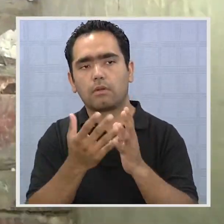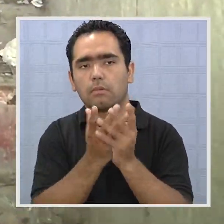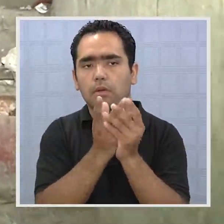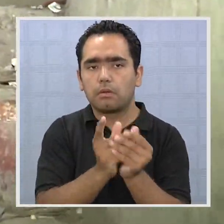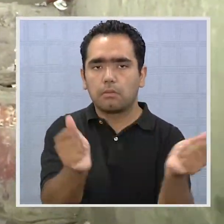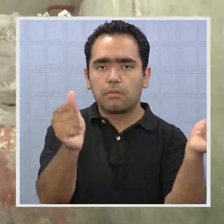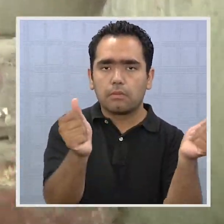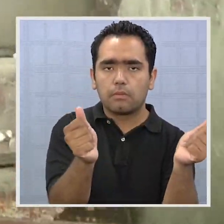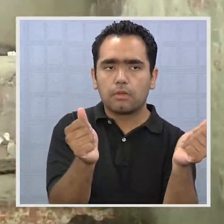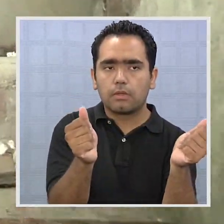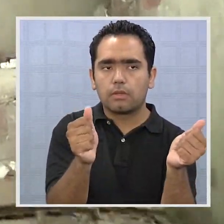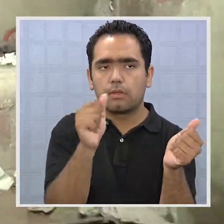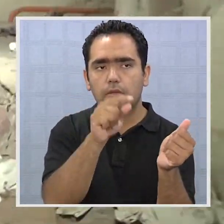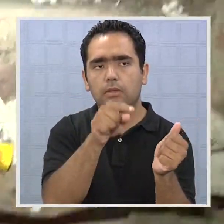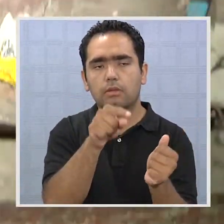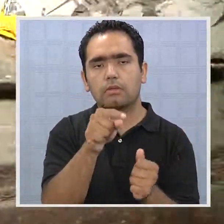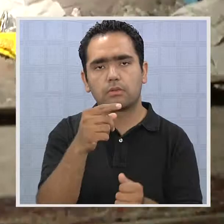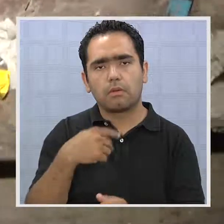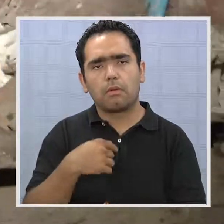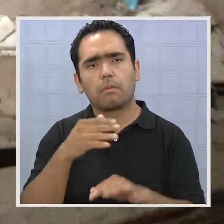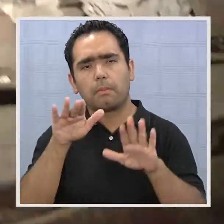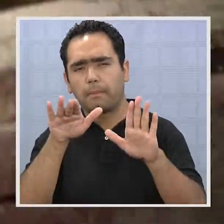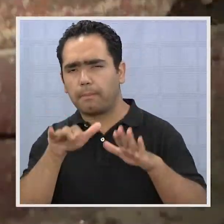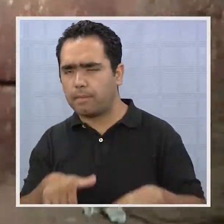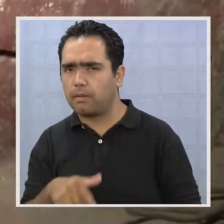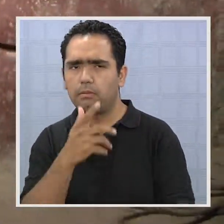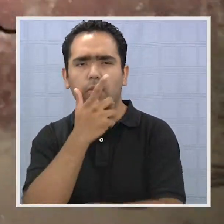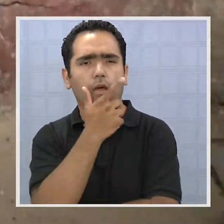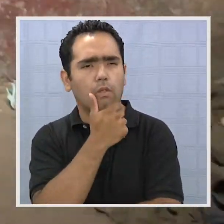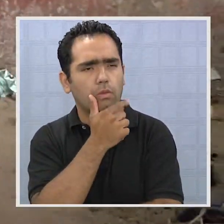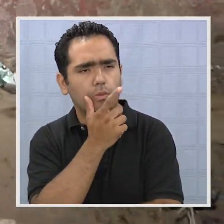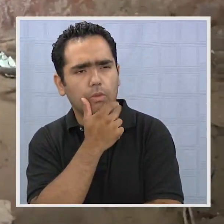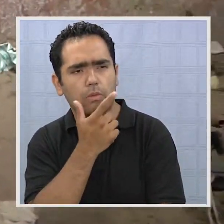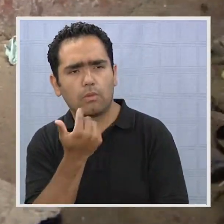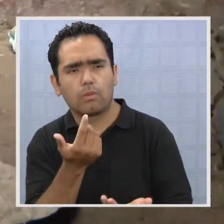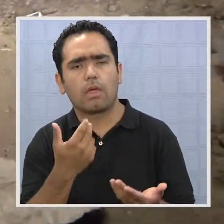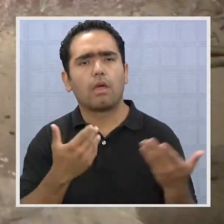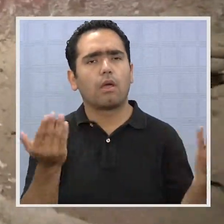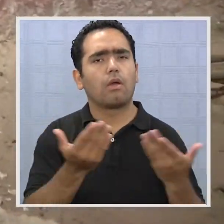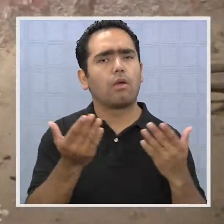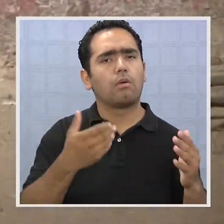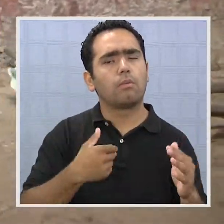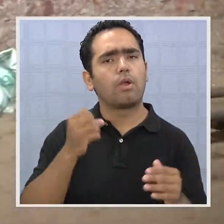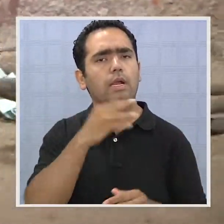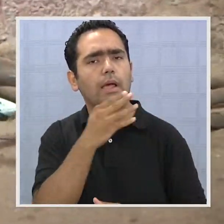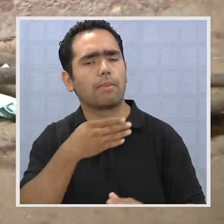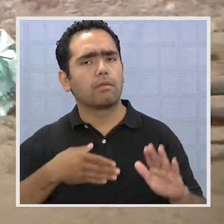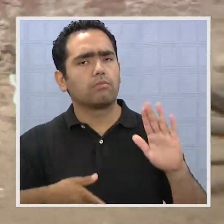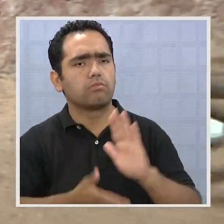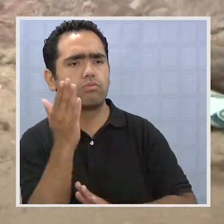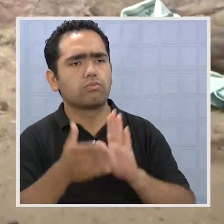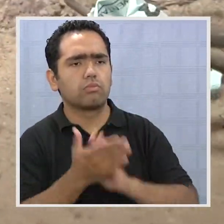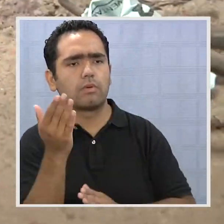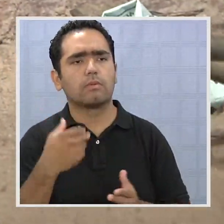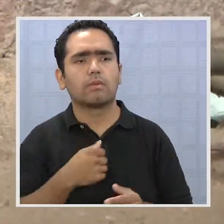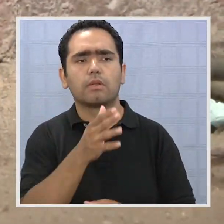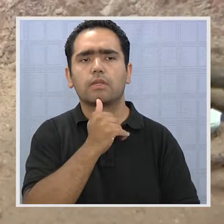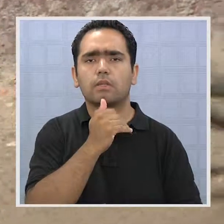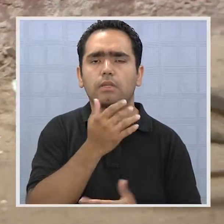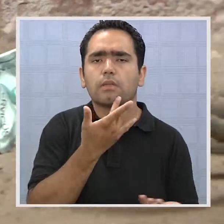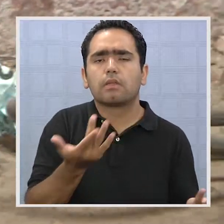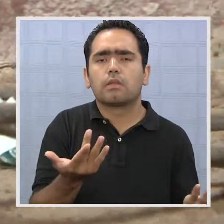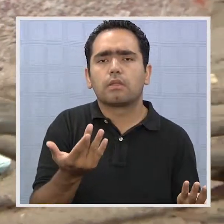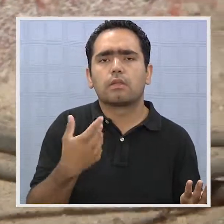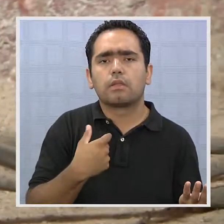desde el punto de vista de su habilitación, sigo con las mismas dudas respecto de lo expedita que pueden ser estas vías de evacuación. Porque que sean